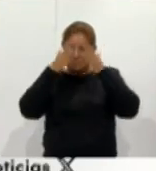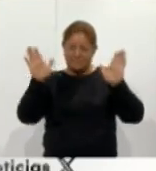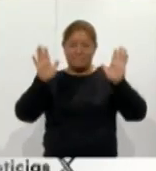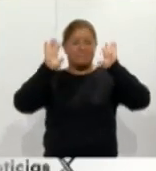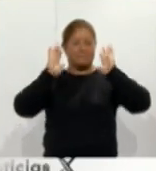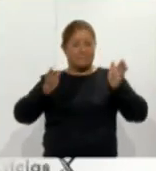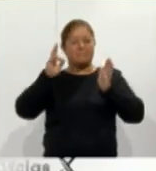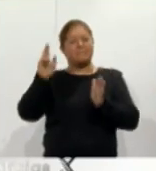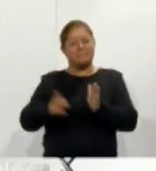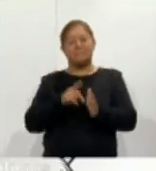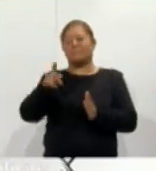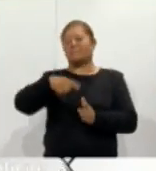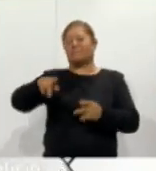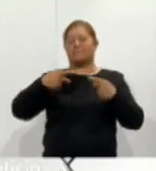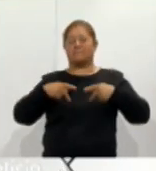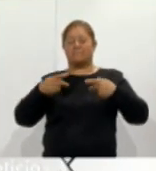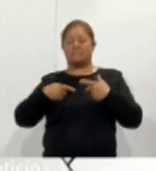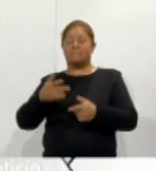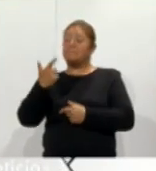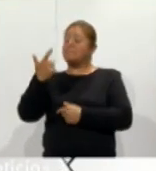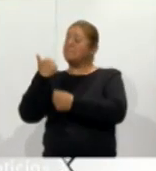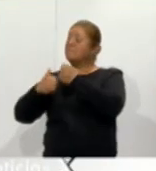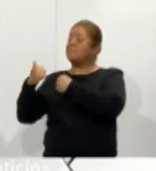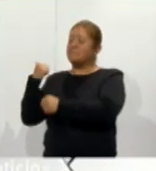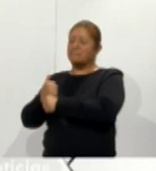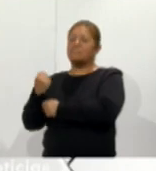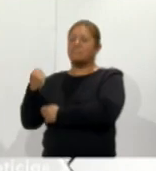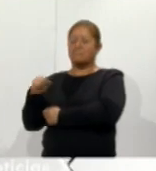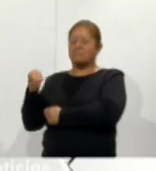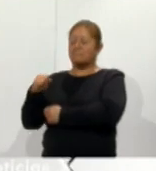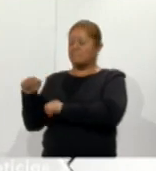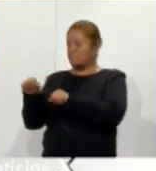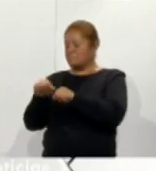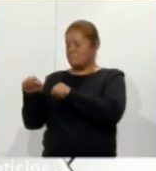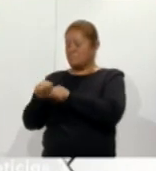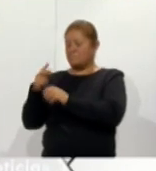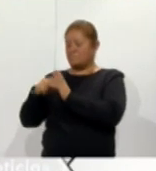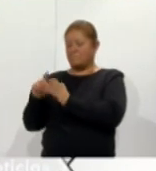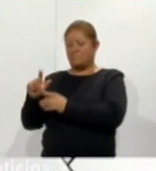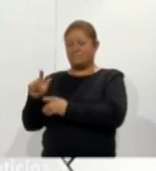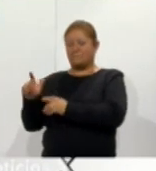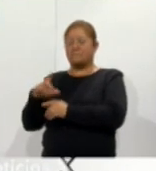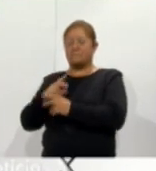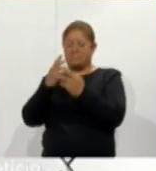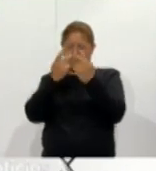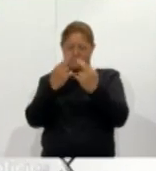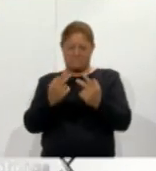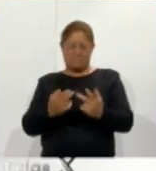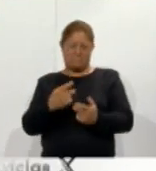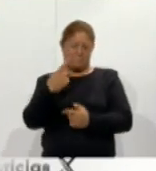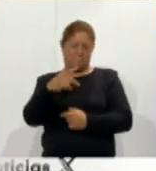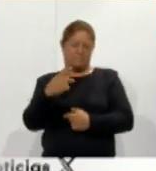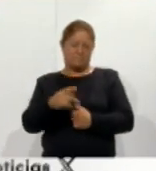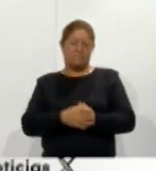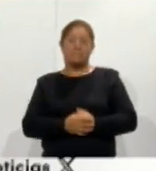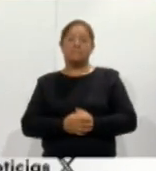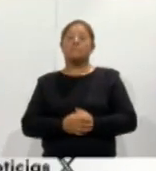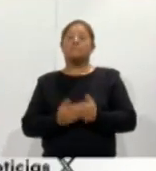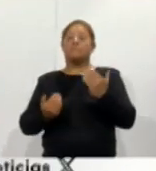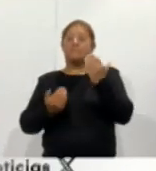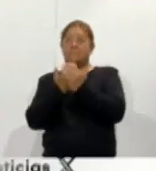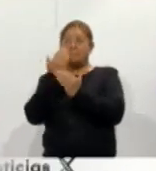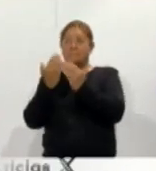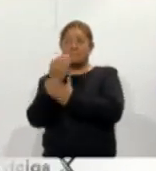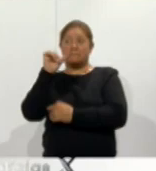los feligreses a siete años de los sismos de septiembre de 2017 que causaron daños en su infraestructura desde temprana